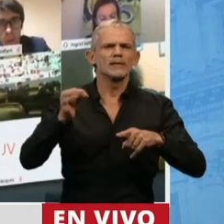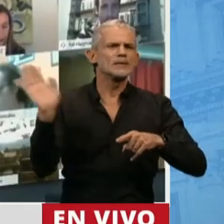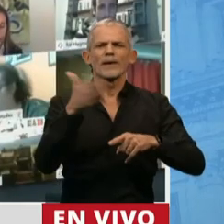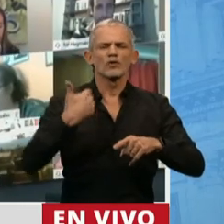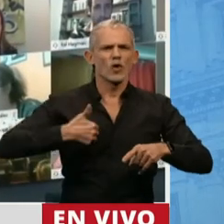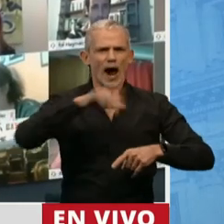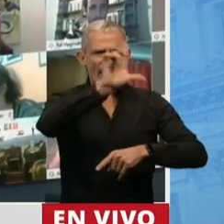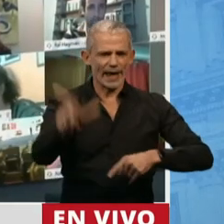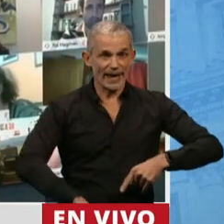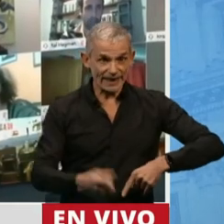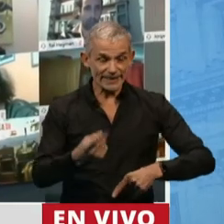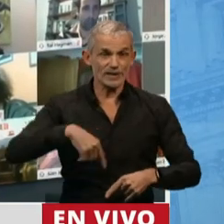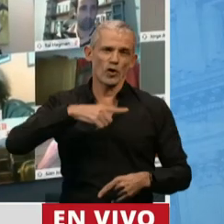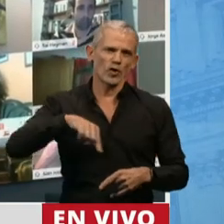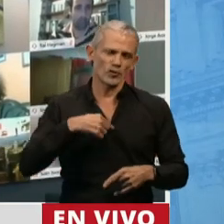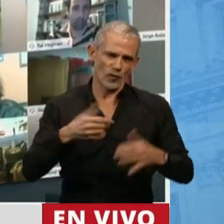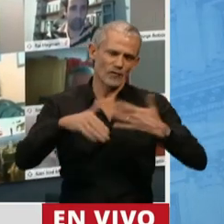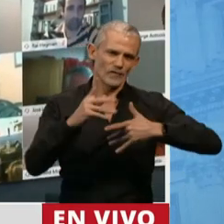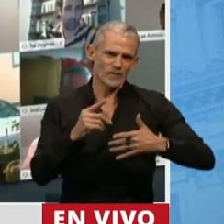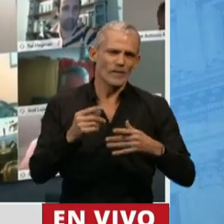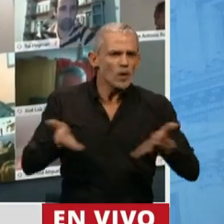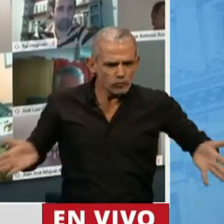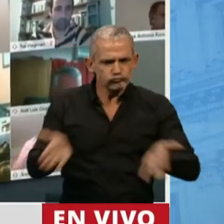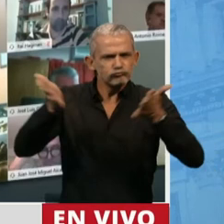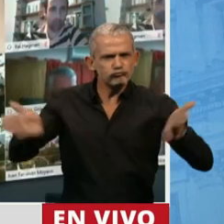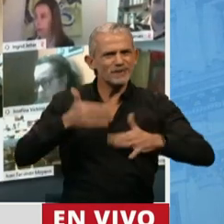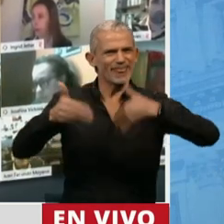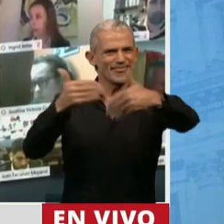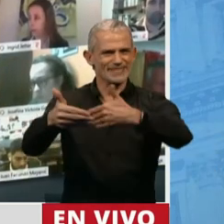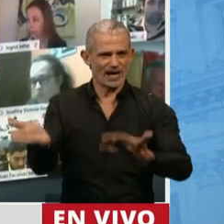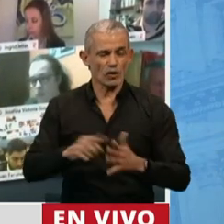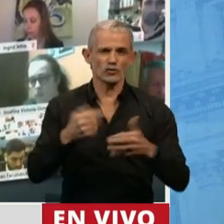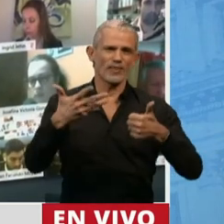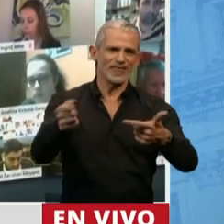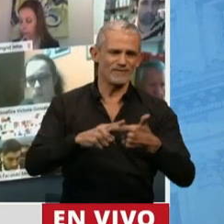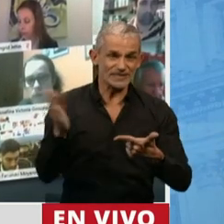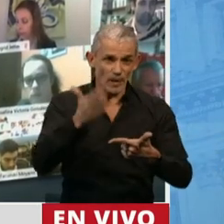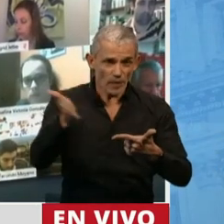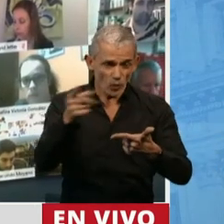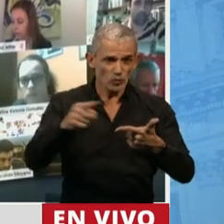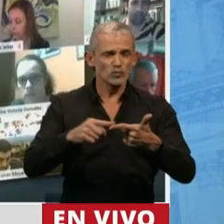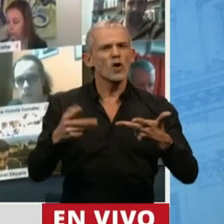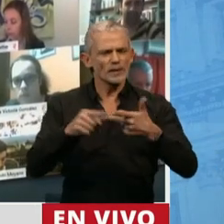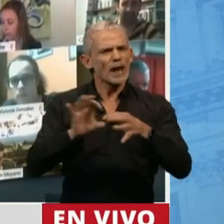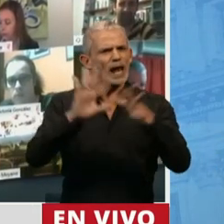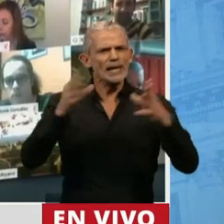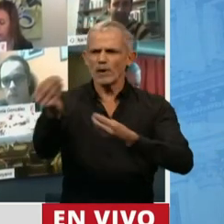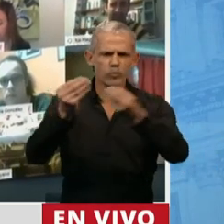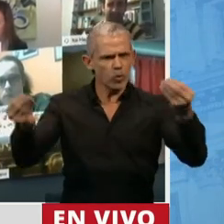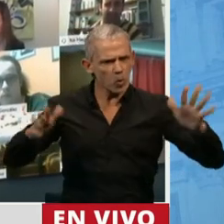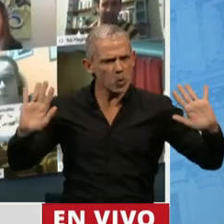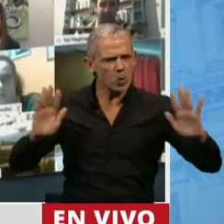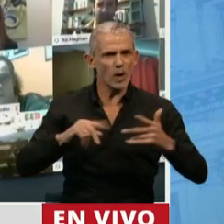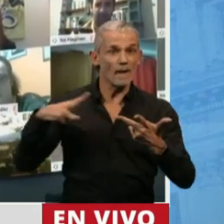los argentinos que nos van a encontrar en la promoción del desarrollo, en la defensa de la producción, en el libre empleo, en la